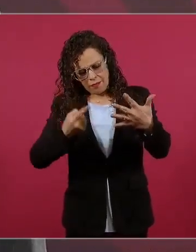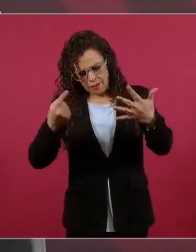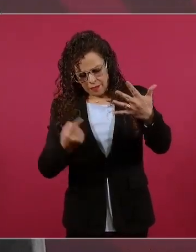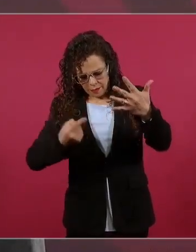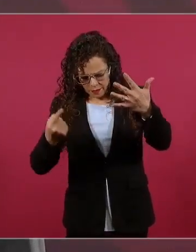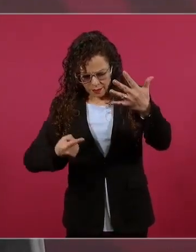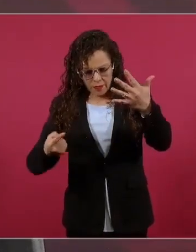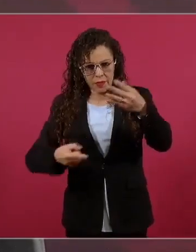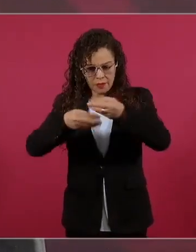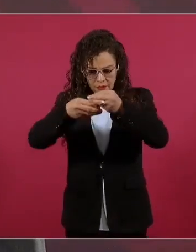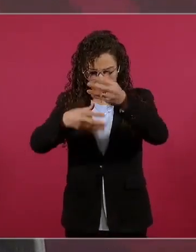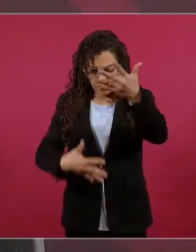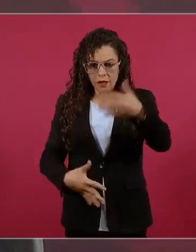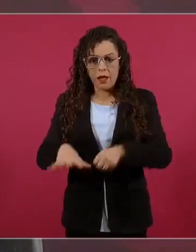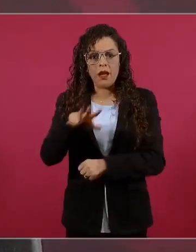todo tipo.